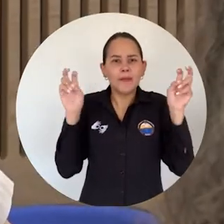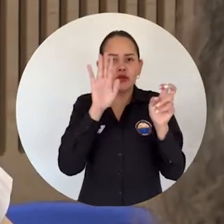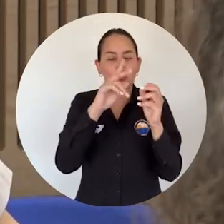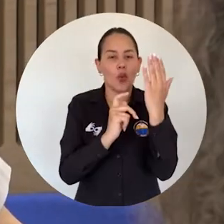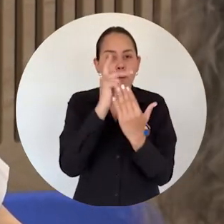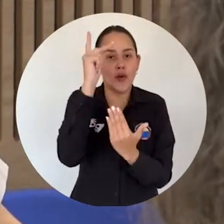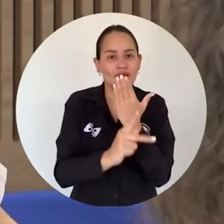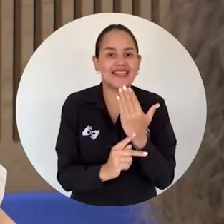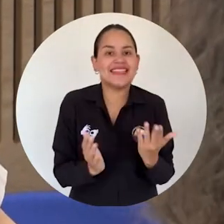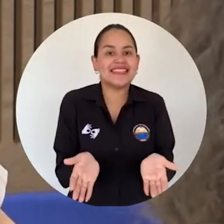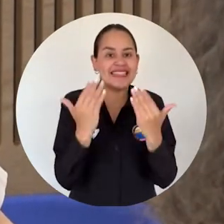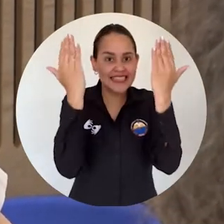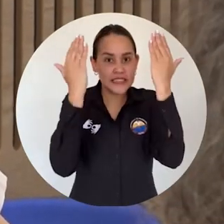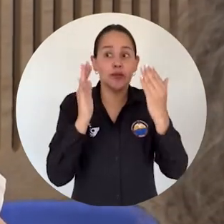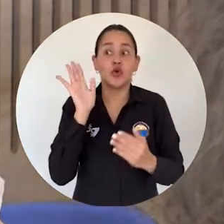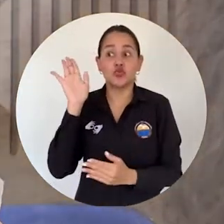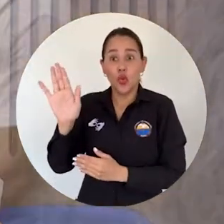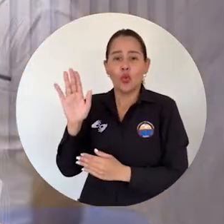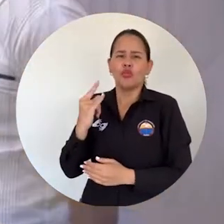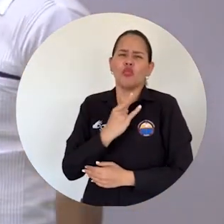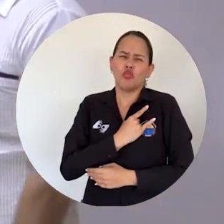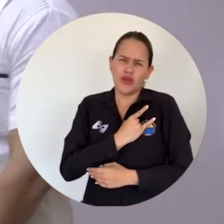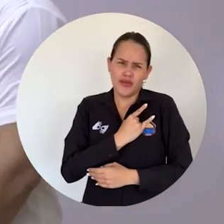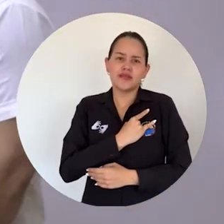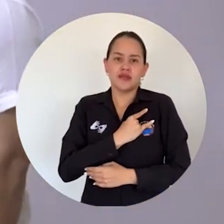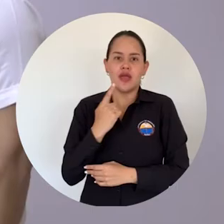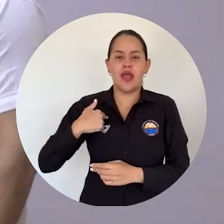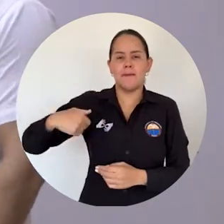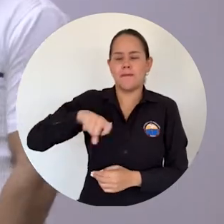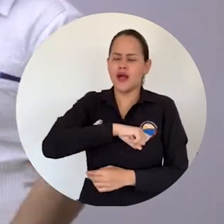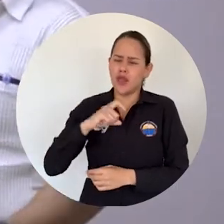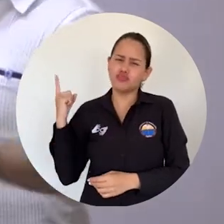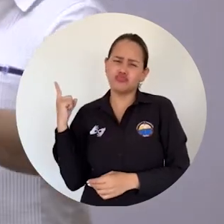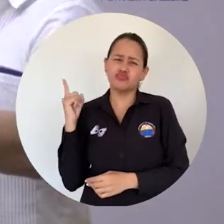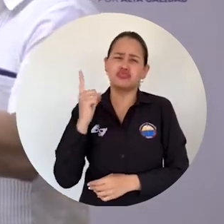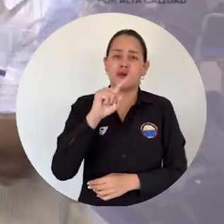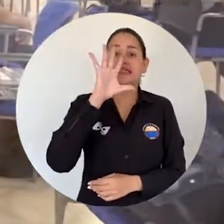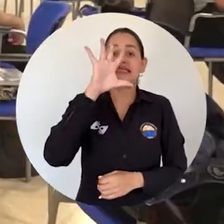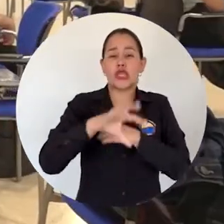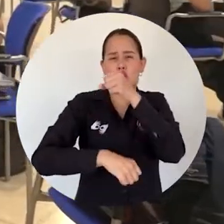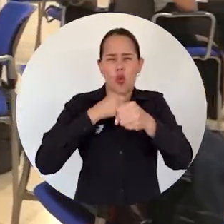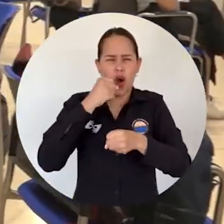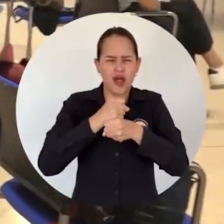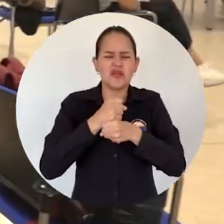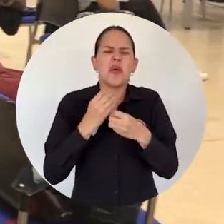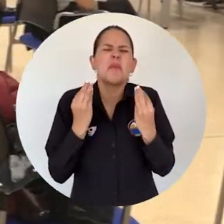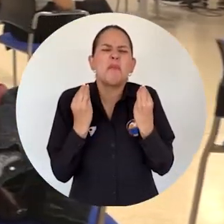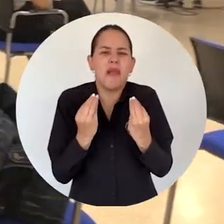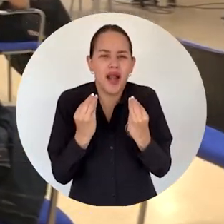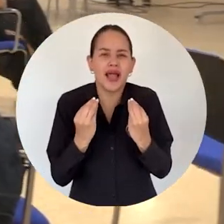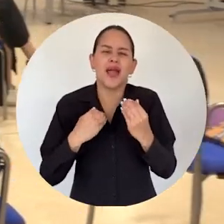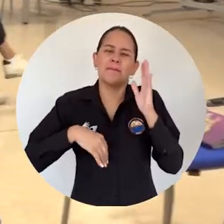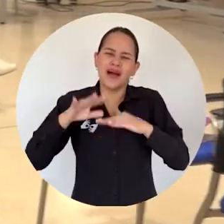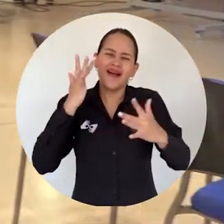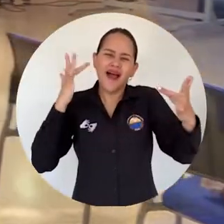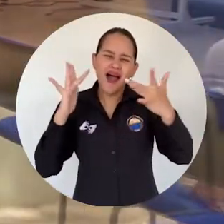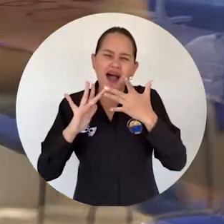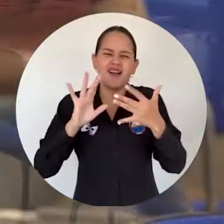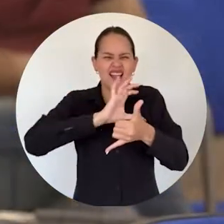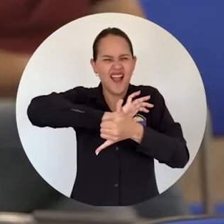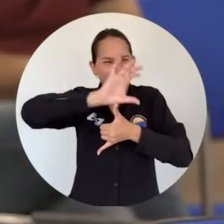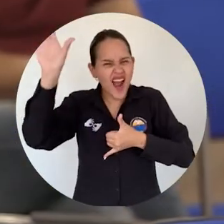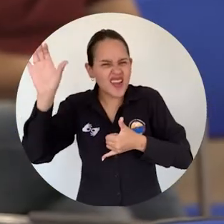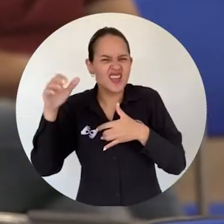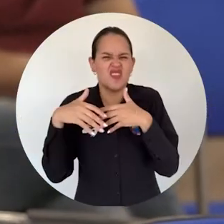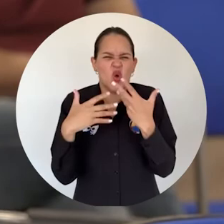Alma Mater con el aporte de la Universidad de Valladolid desde hace cinco años, para rescatar la memoria oral, histórica y colectiva del Caribe colombiano